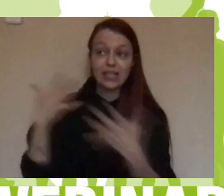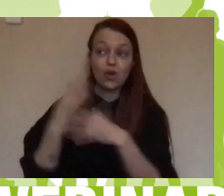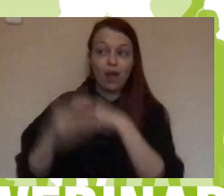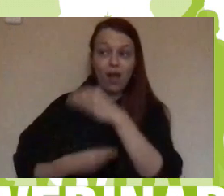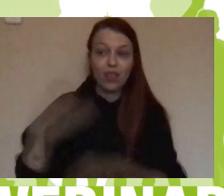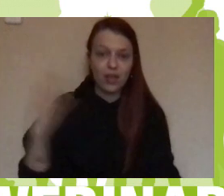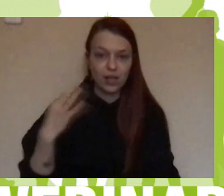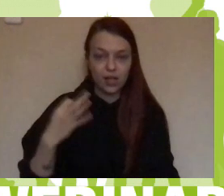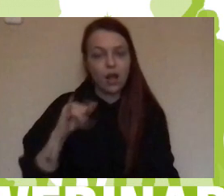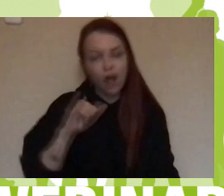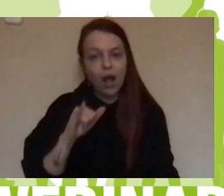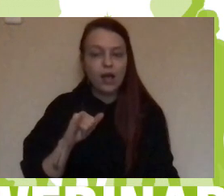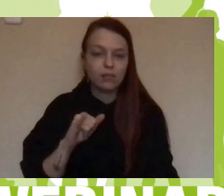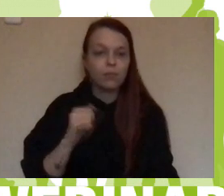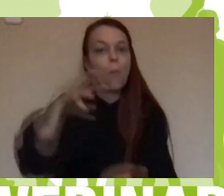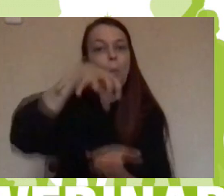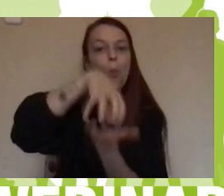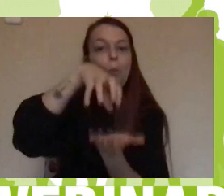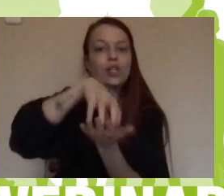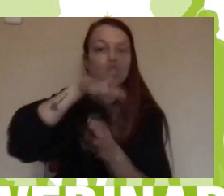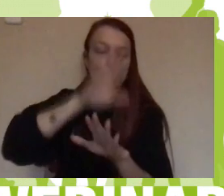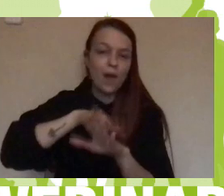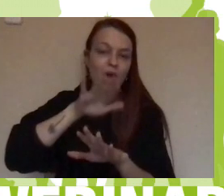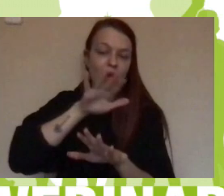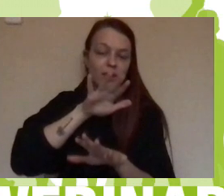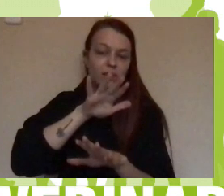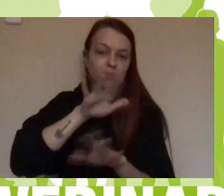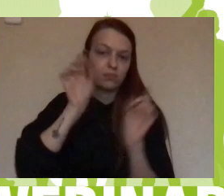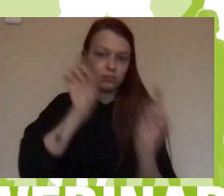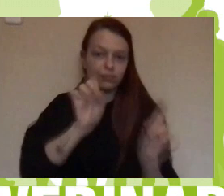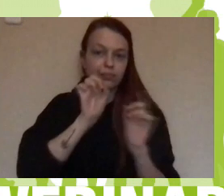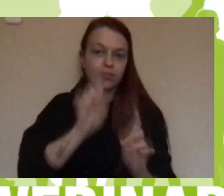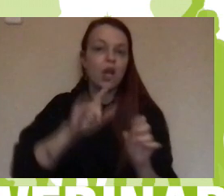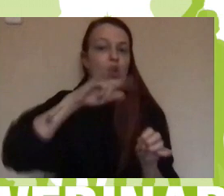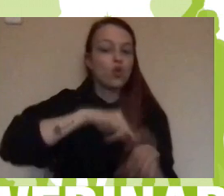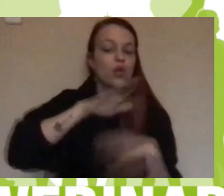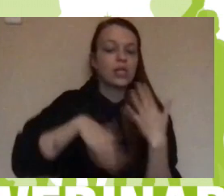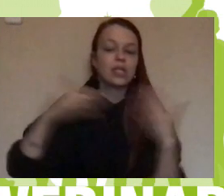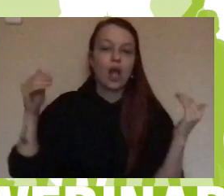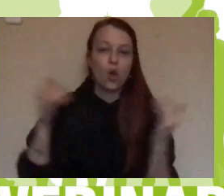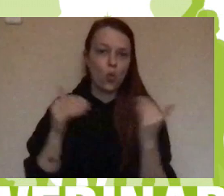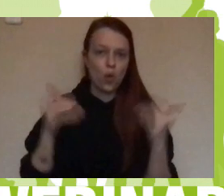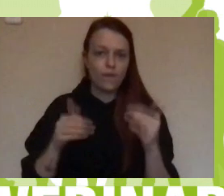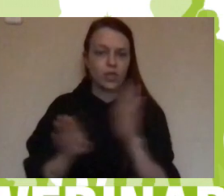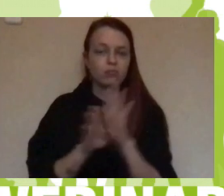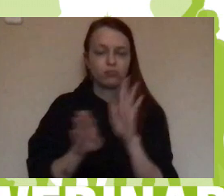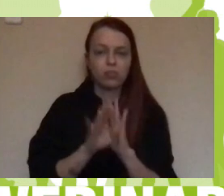grupos de alfabetización que funcionan diariamente, de lunes a jueves. Este año hay dos grupos de